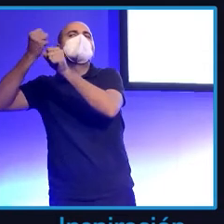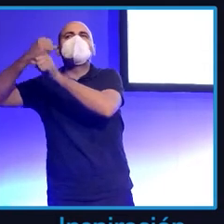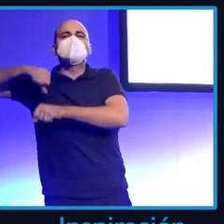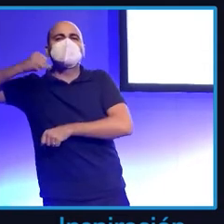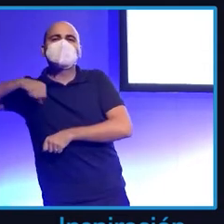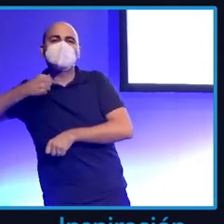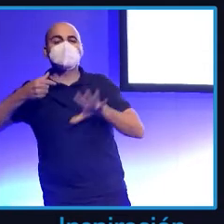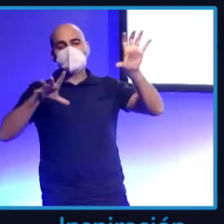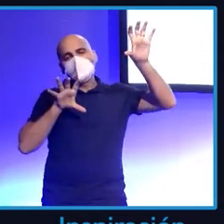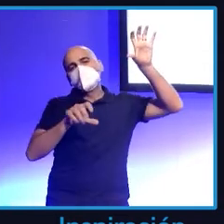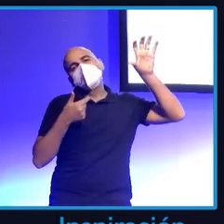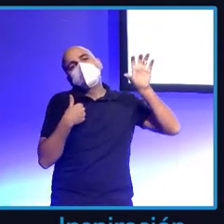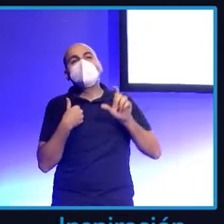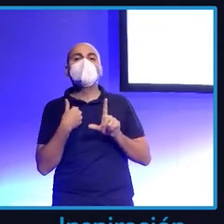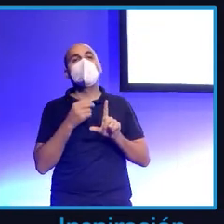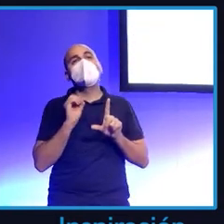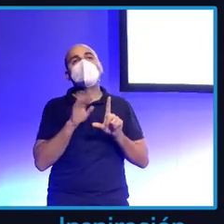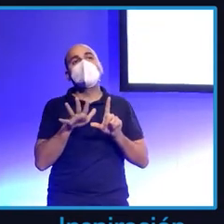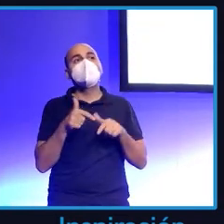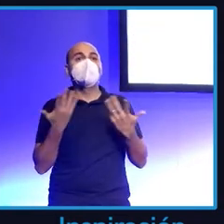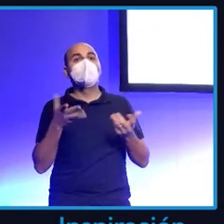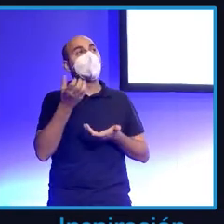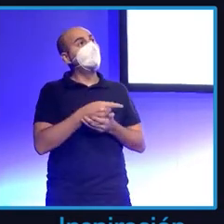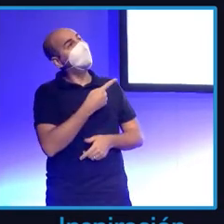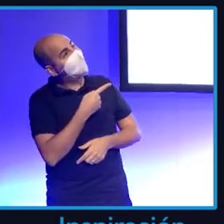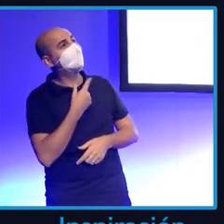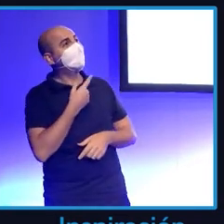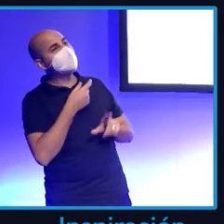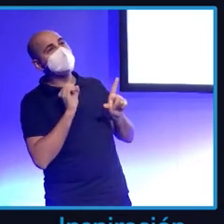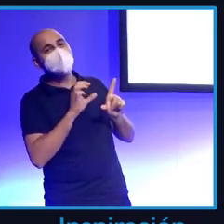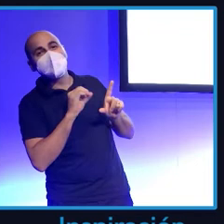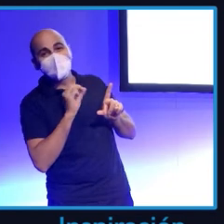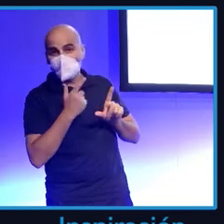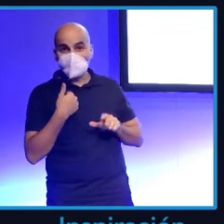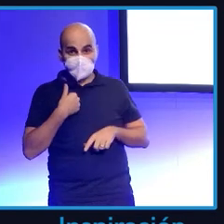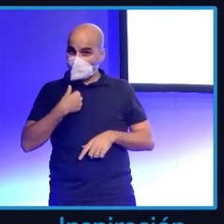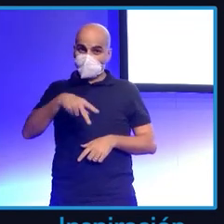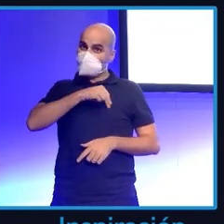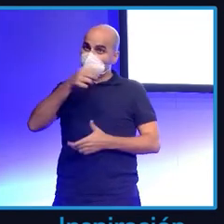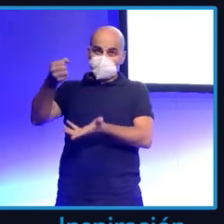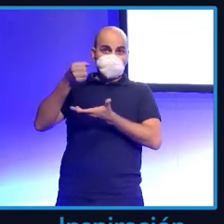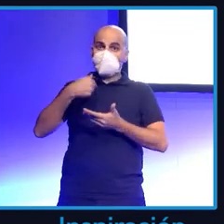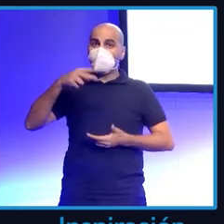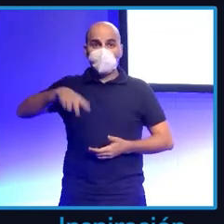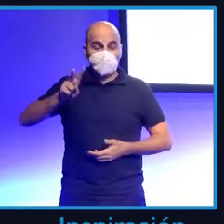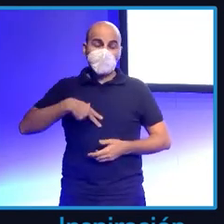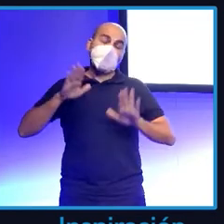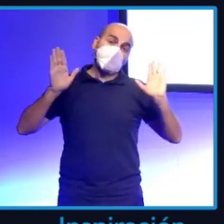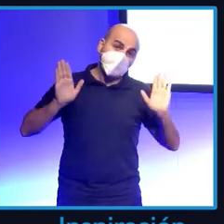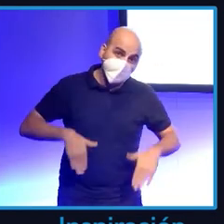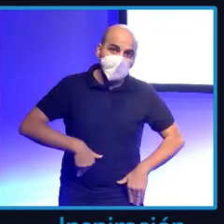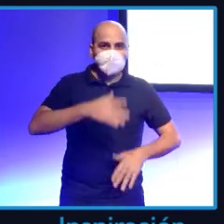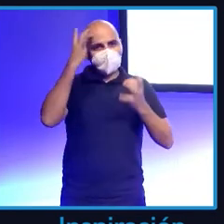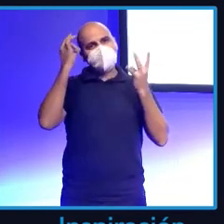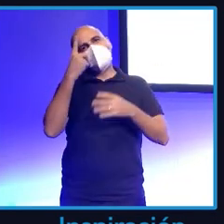quedaba mono por lo de las redes sociales, pero nunca le daban el premio. Hasta que un día me lo dieron. Fue un día que, bueno, no viene al caso, pero el caso es que si algún